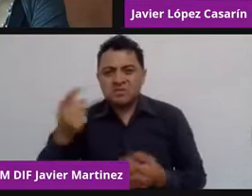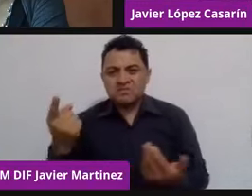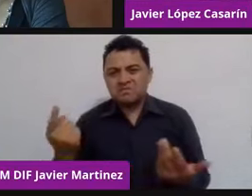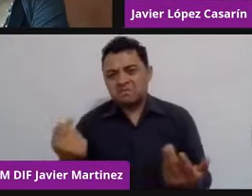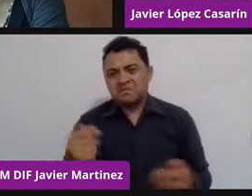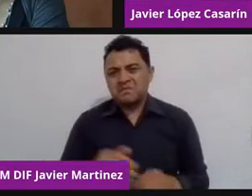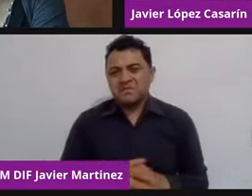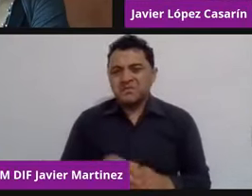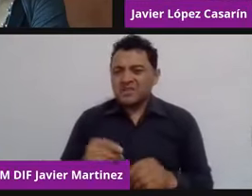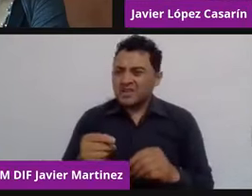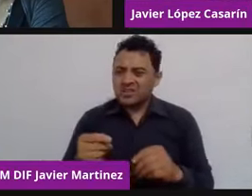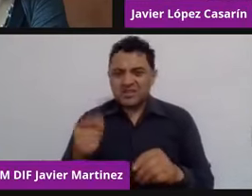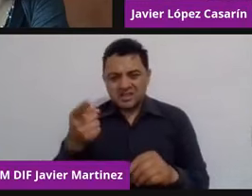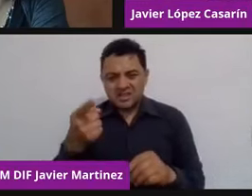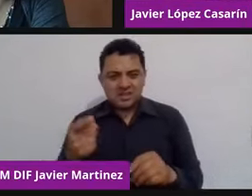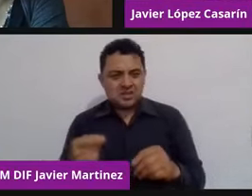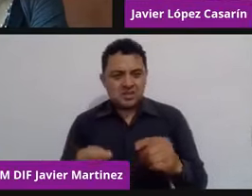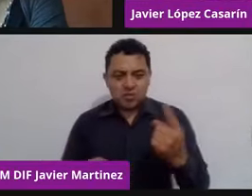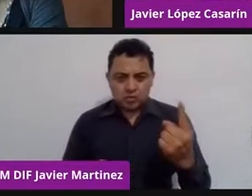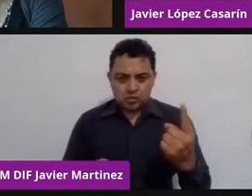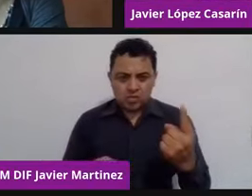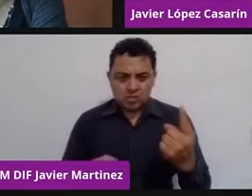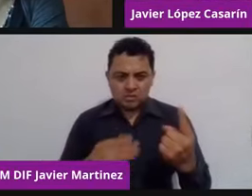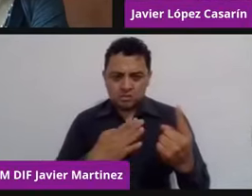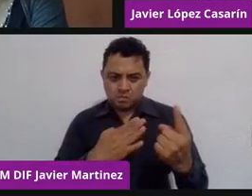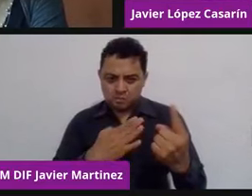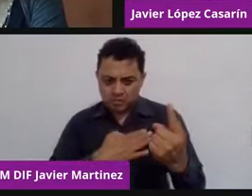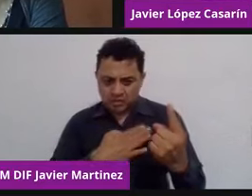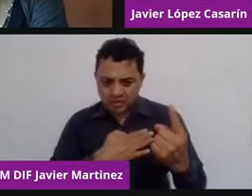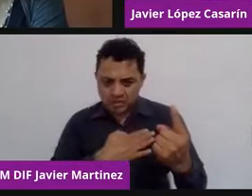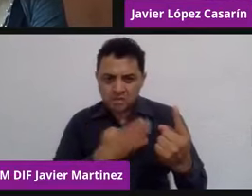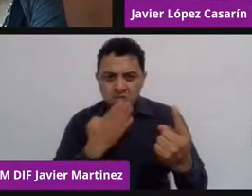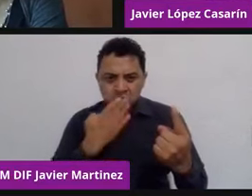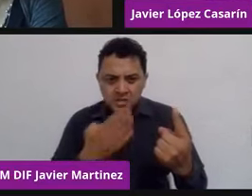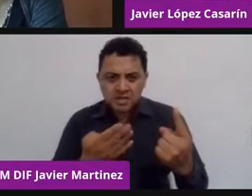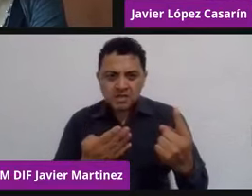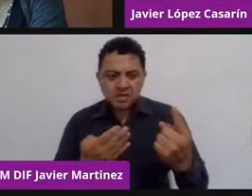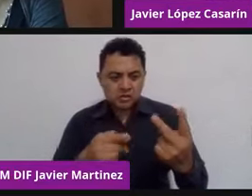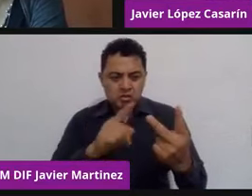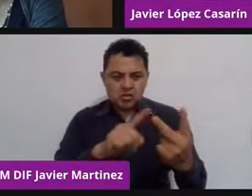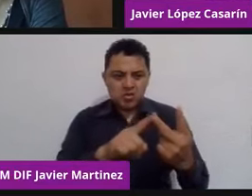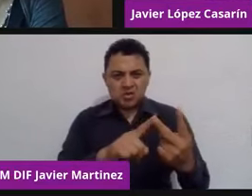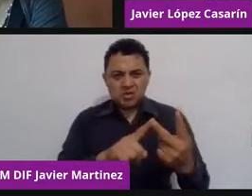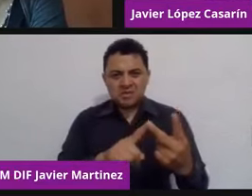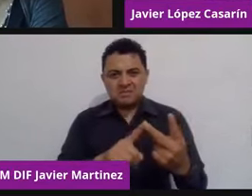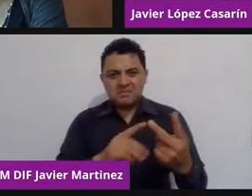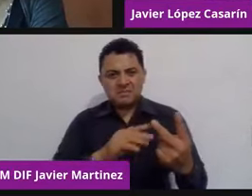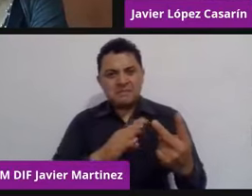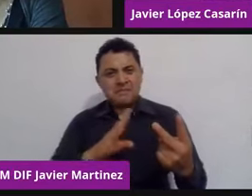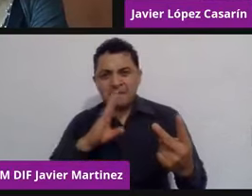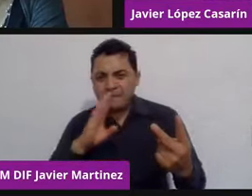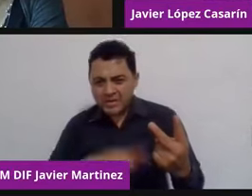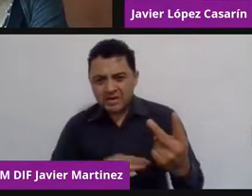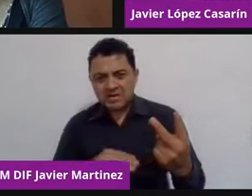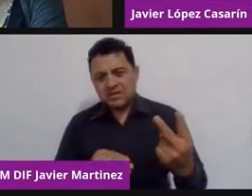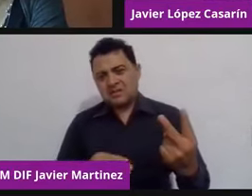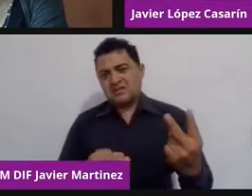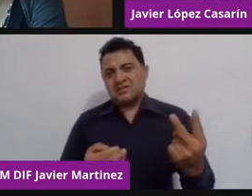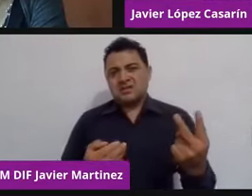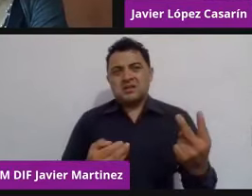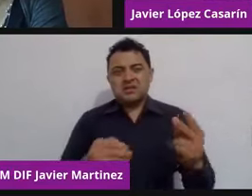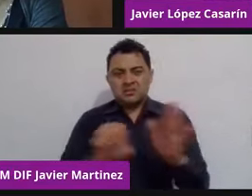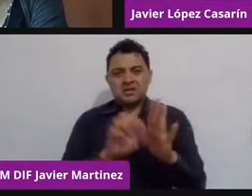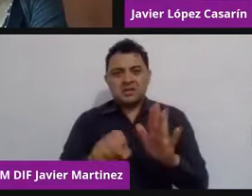dos caras, ¿no? Se puede utilizar para el bien o lo pueden utilizar para el mal. Pero entonces, pues sí, el Bitcoin a mí